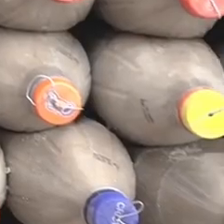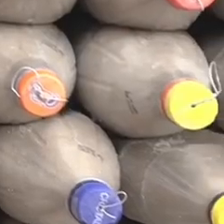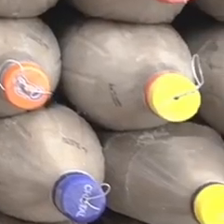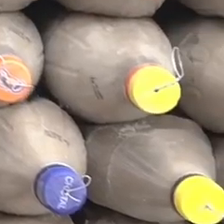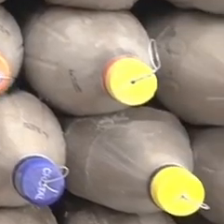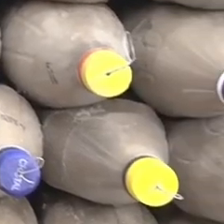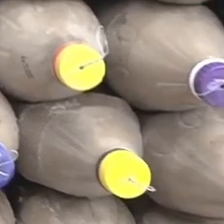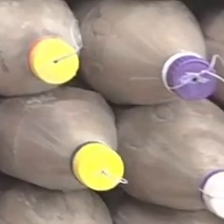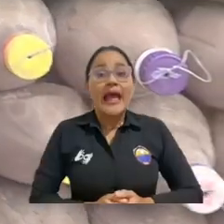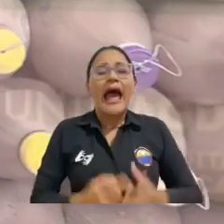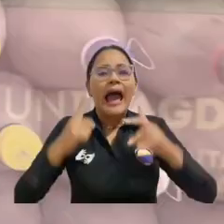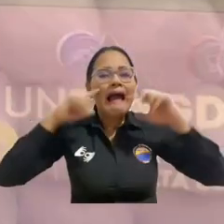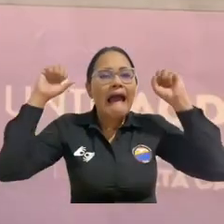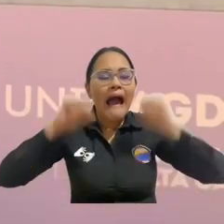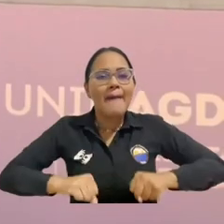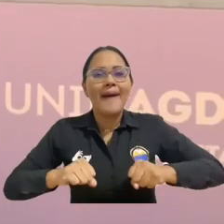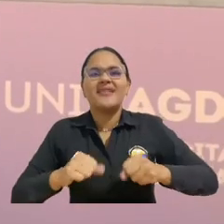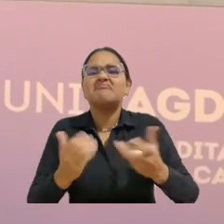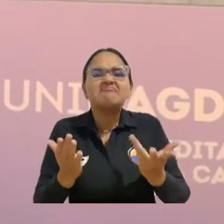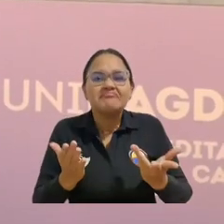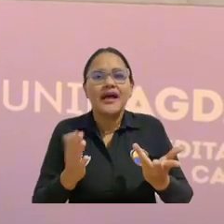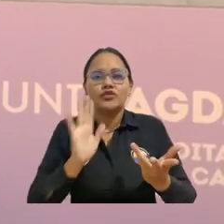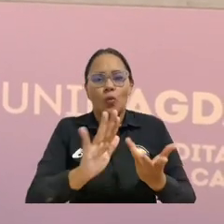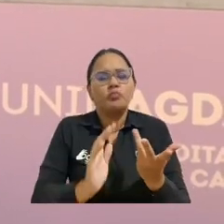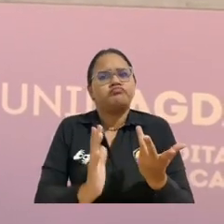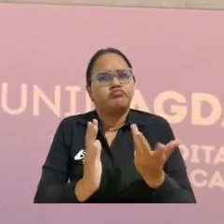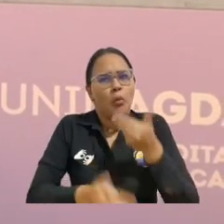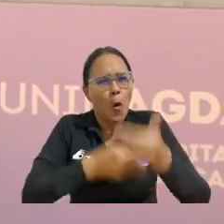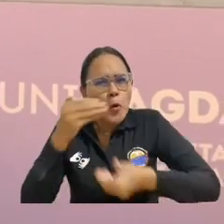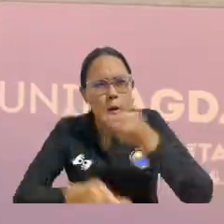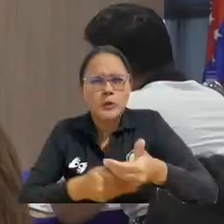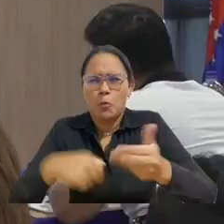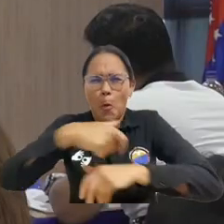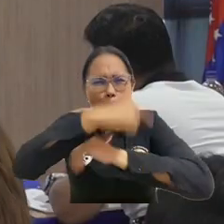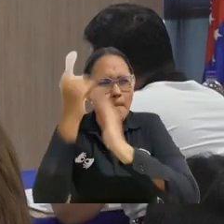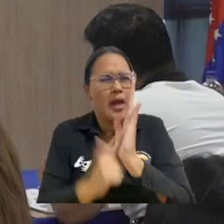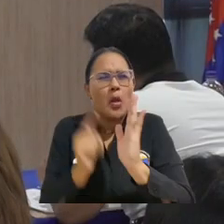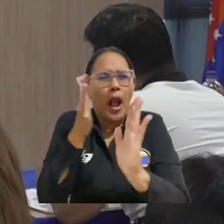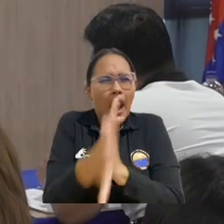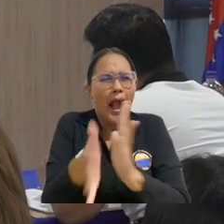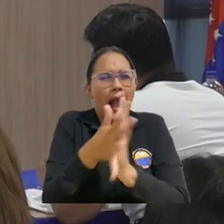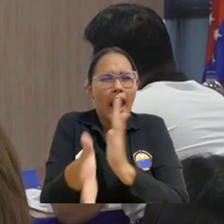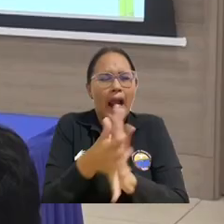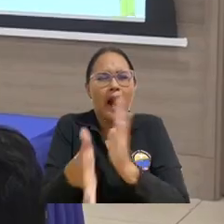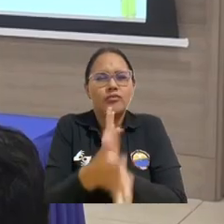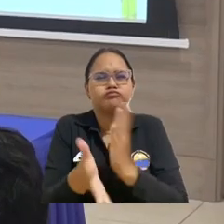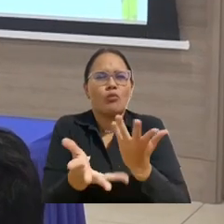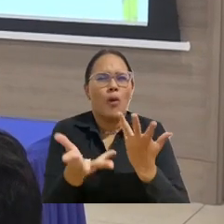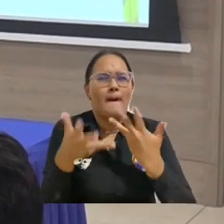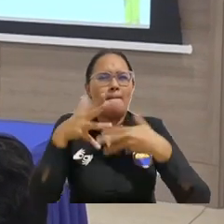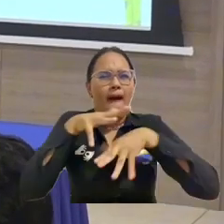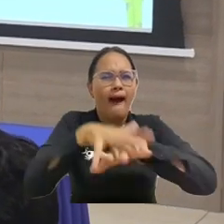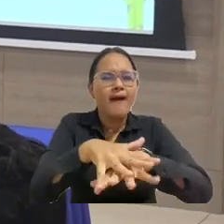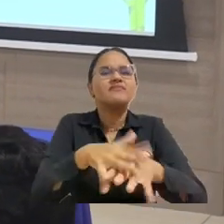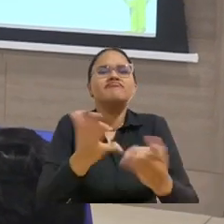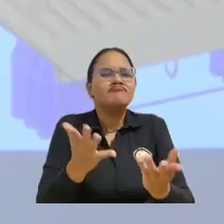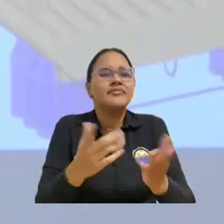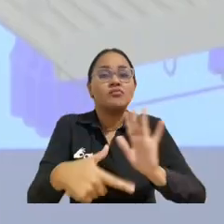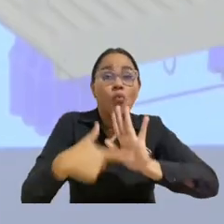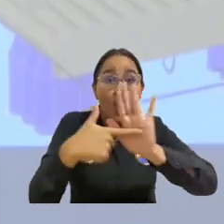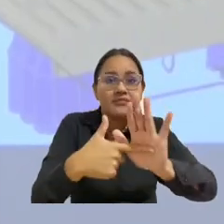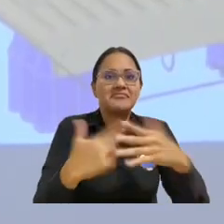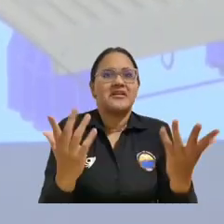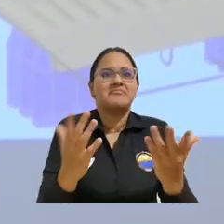Música Fueron capaces de integrar el proceso de forma completa, presentando no solamente la compañía que